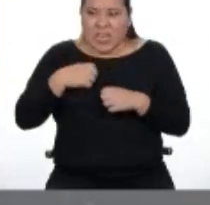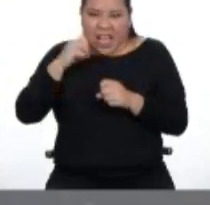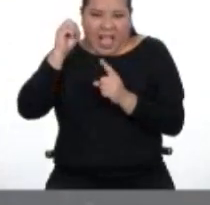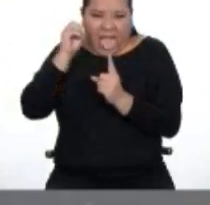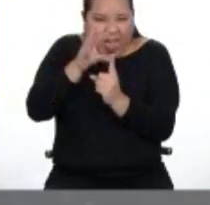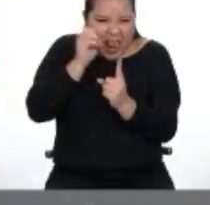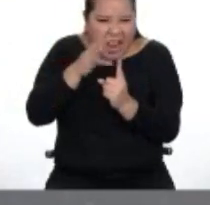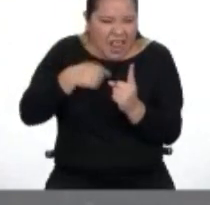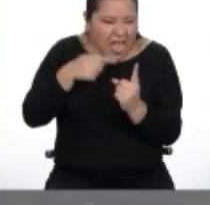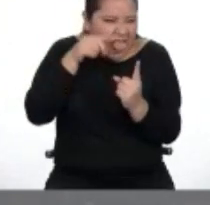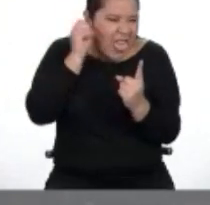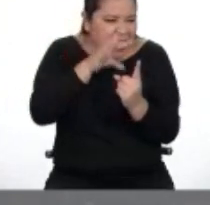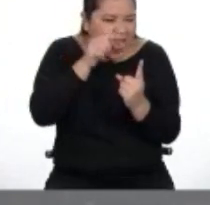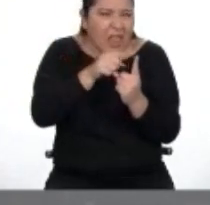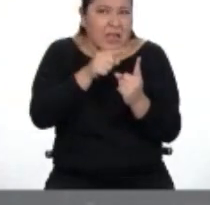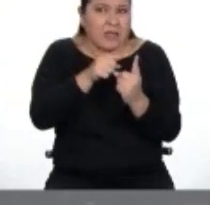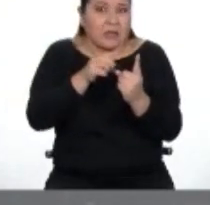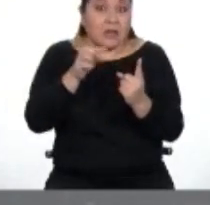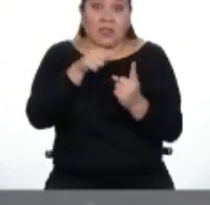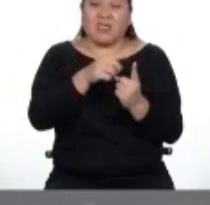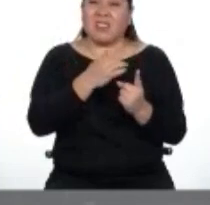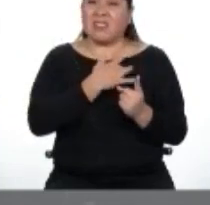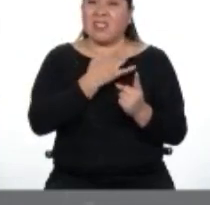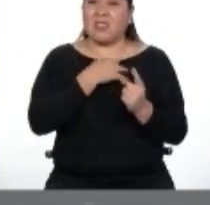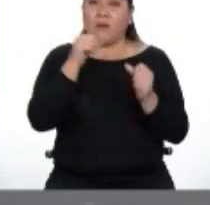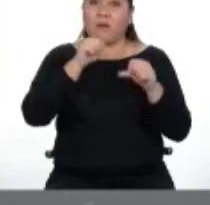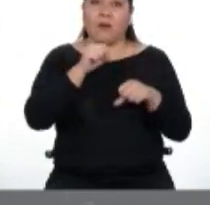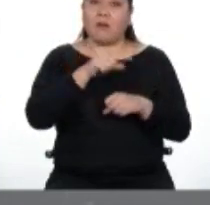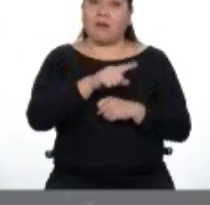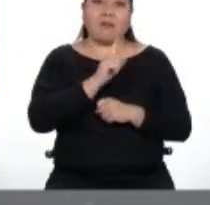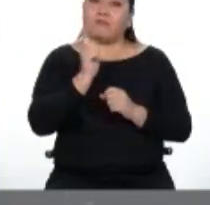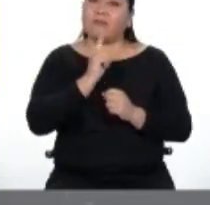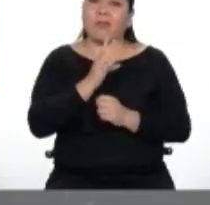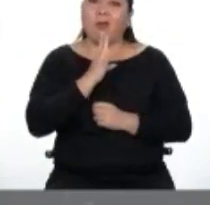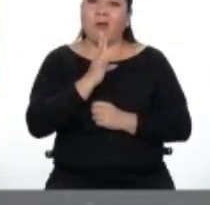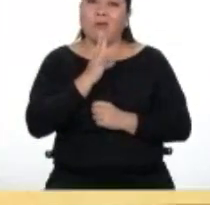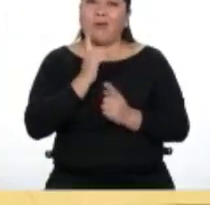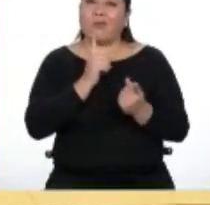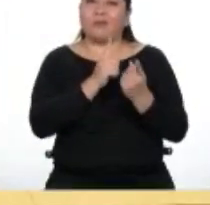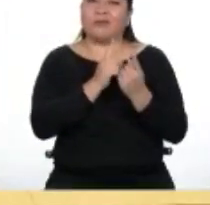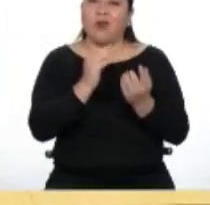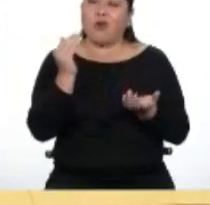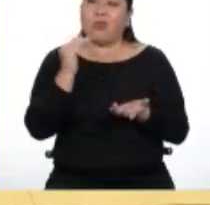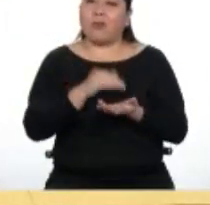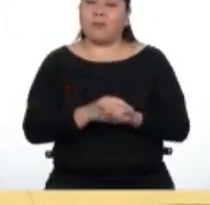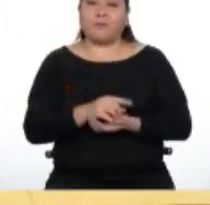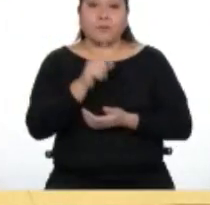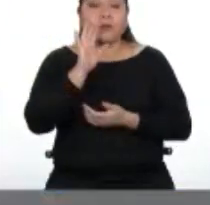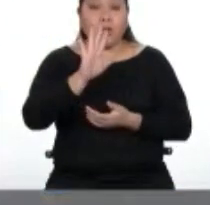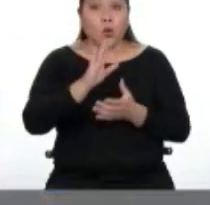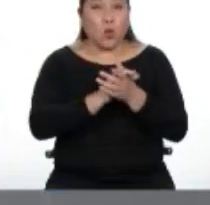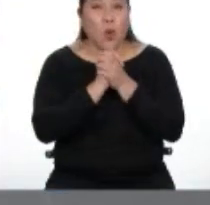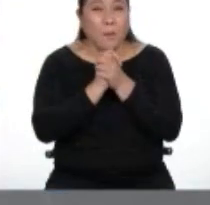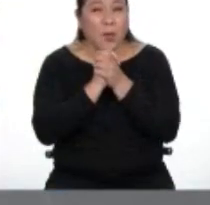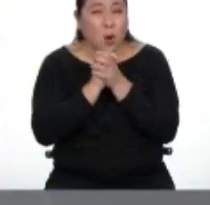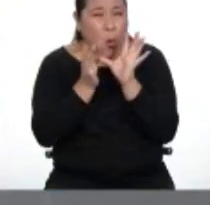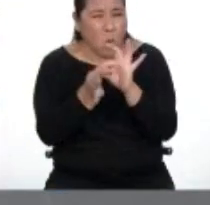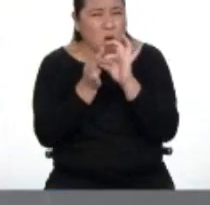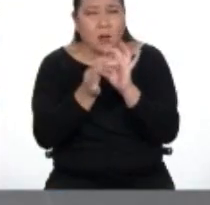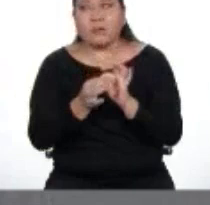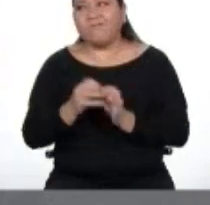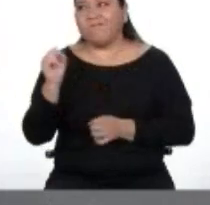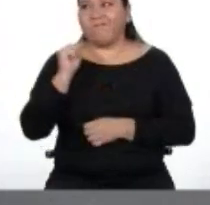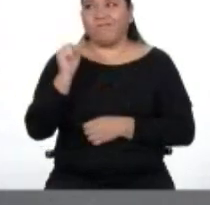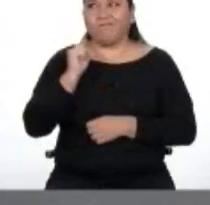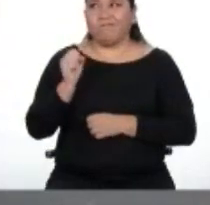muy feas que le hicieron sentir muy mal. Y desde ese día no volvimos a hablarlos más. ¿Era muy amigo tuyo? Sí, claro. Éramos